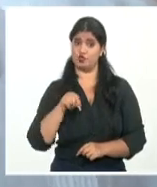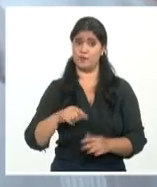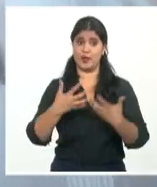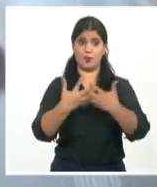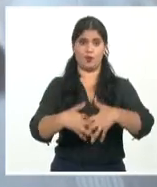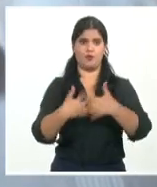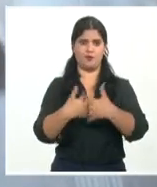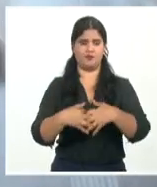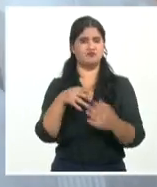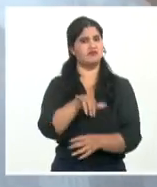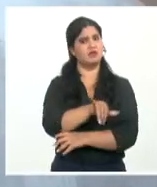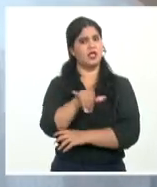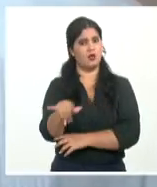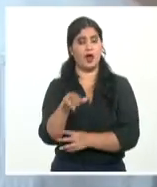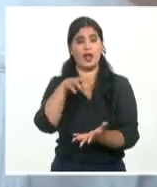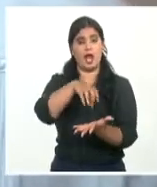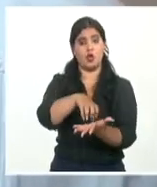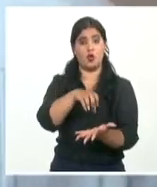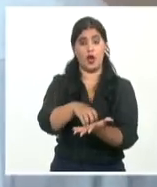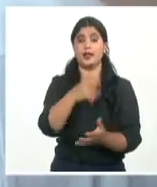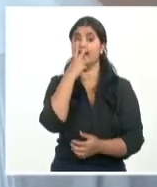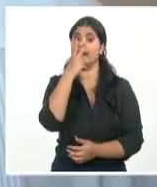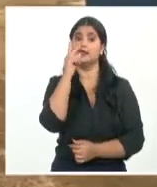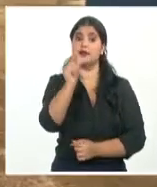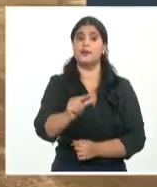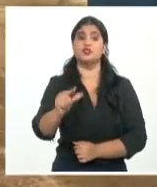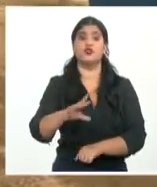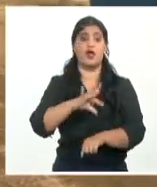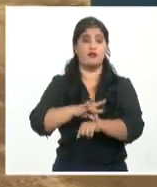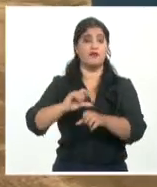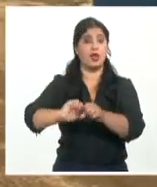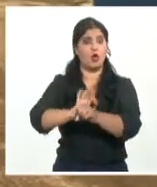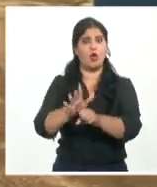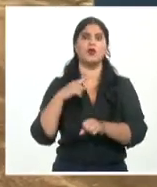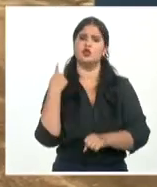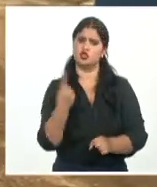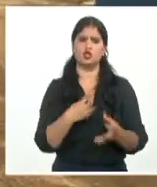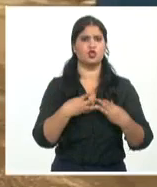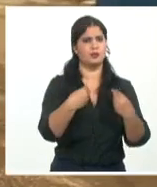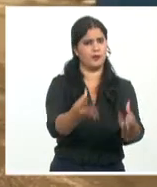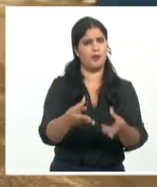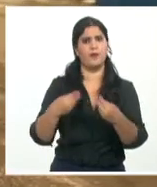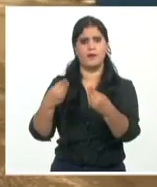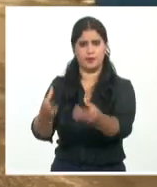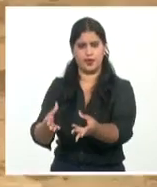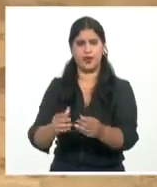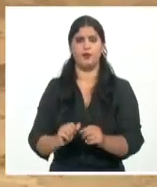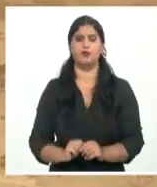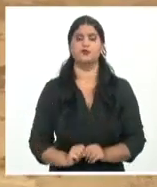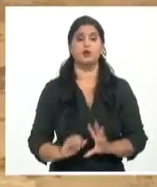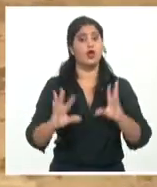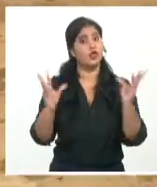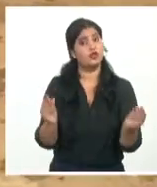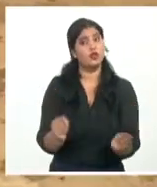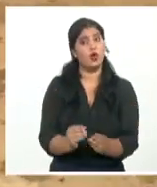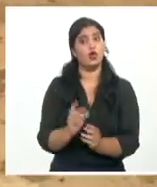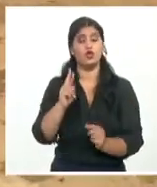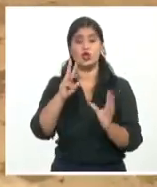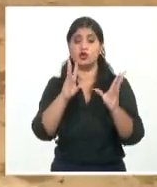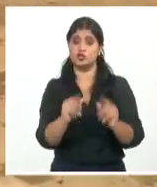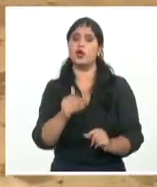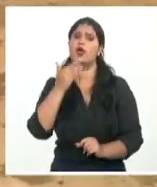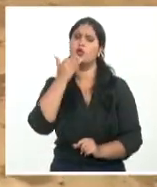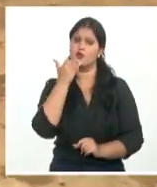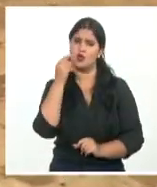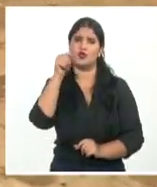su lugar de destino para el mejor funcionamiento de estas instituciones. Todo ello con resultados económicos favorables que le merecieron la